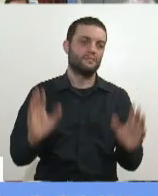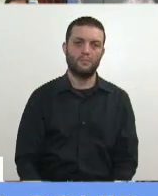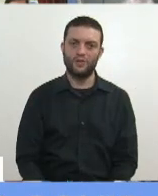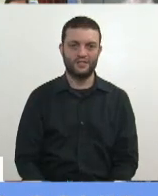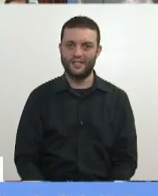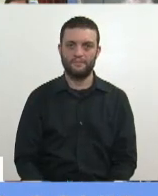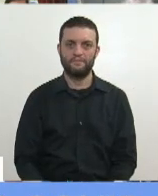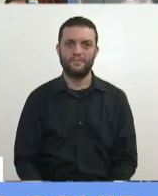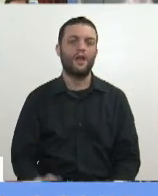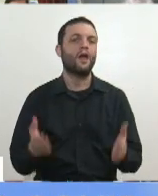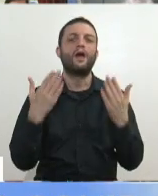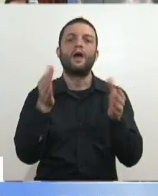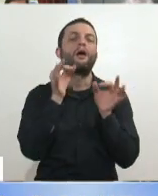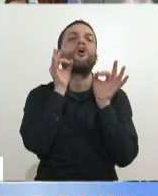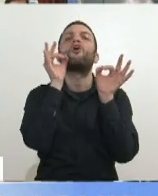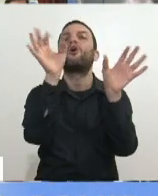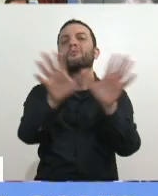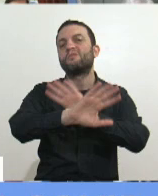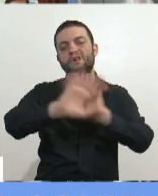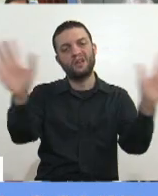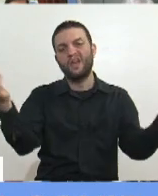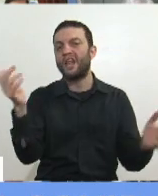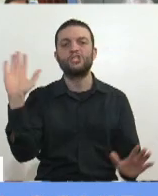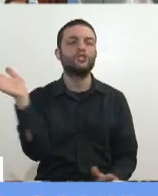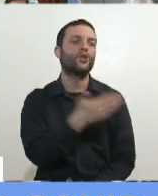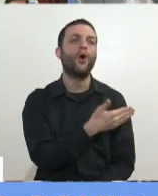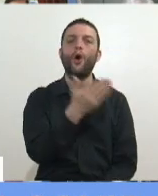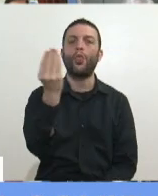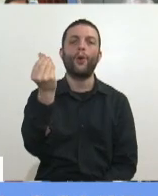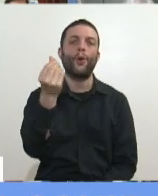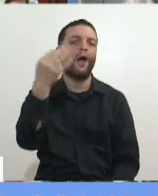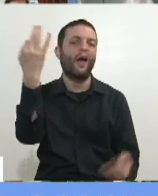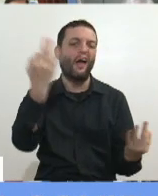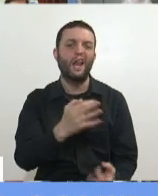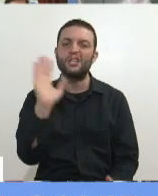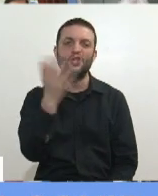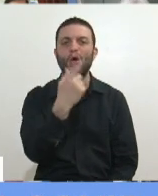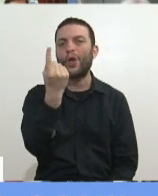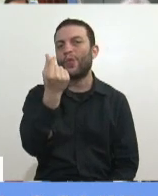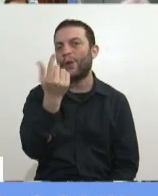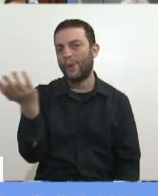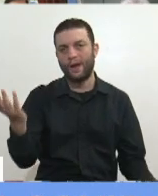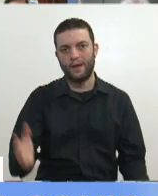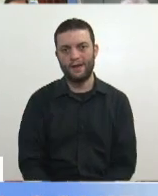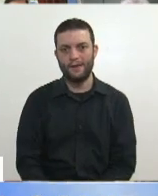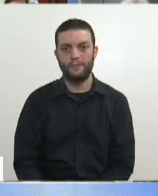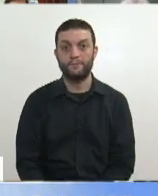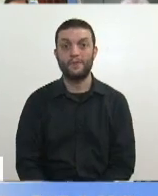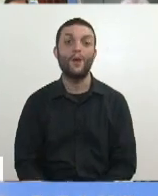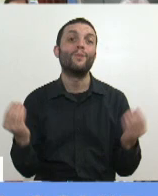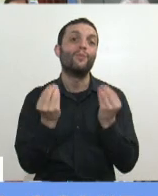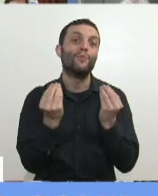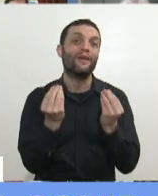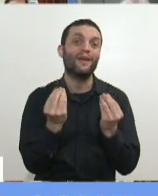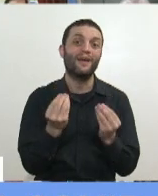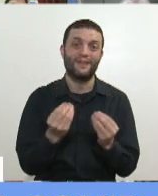es una ley. No importa. Todo vale. Todo vale. Porque acá no nos enrique la